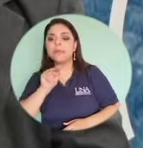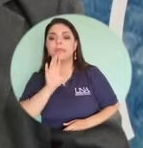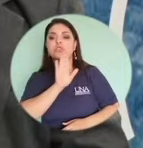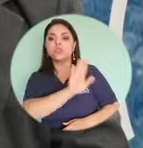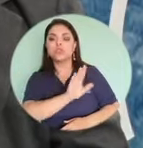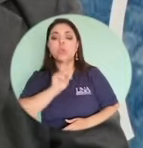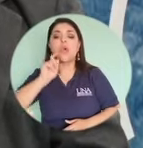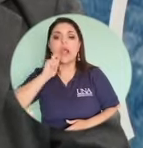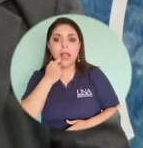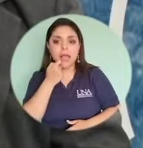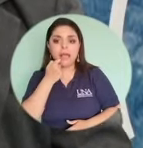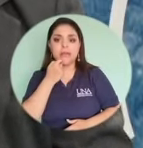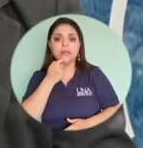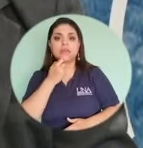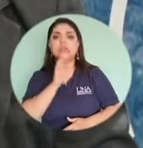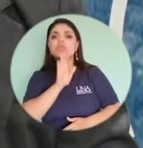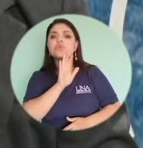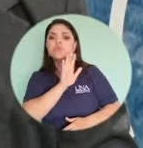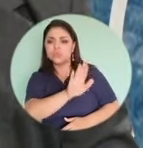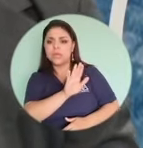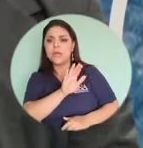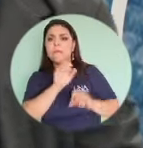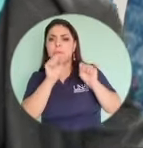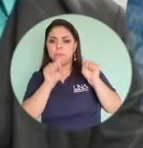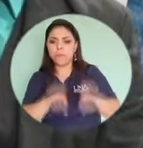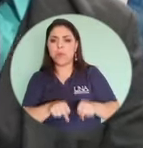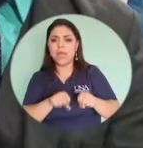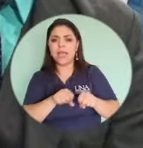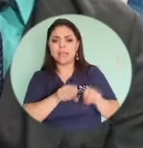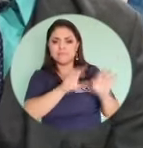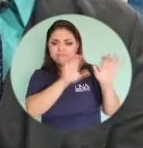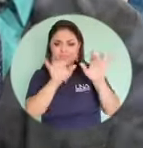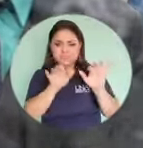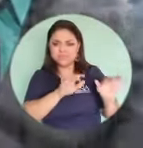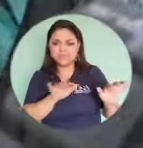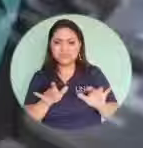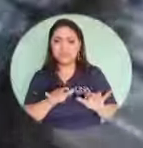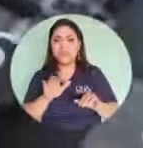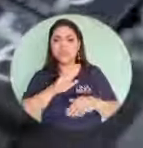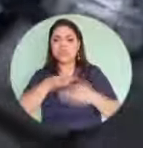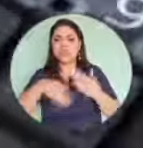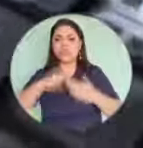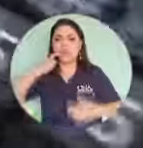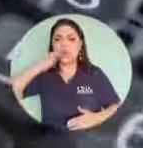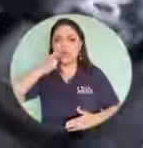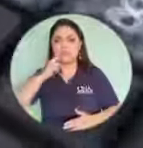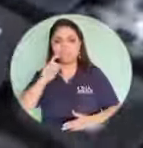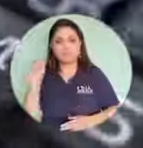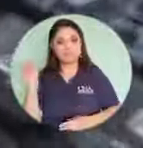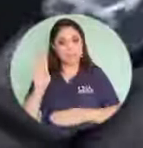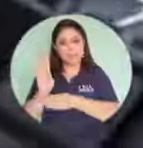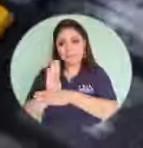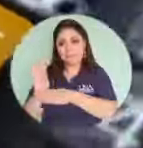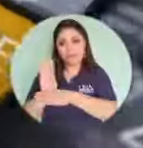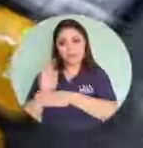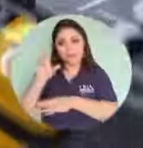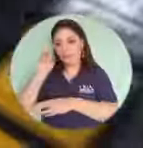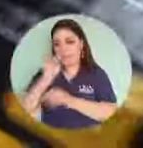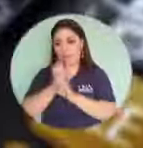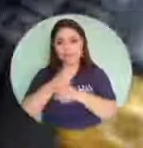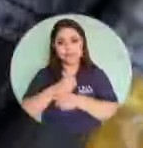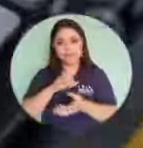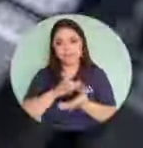clave, nunca nos van a decir que llenemos de la A a la F y empecemos a anotar unos códigos. Eso no va a ser el banco.